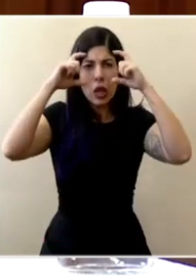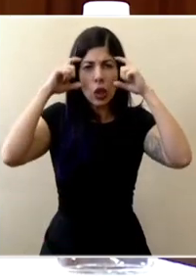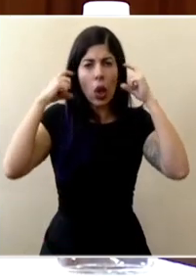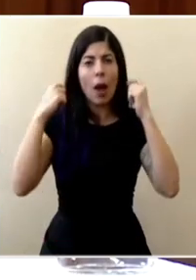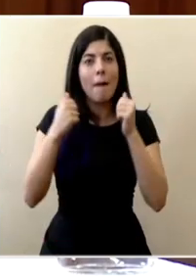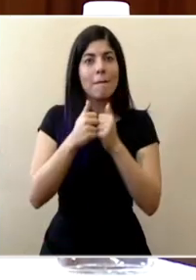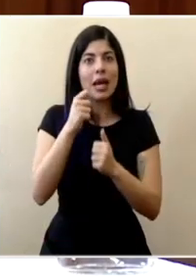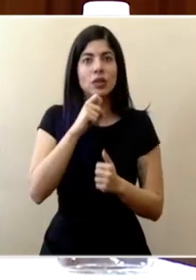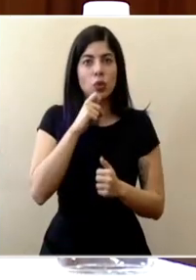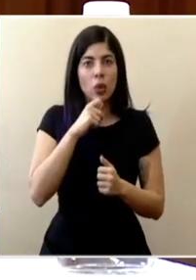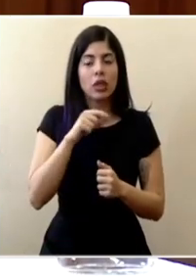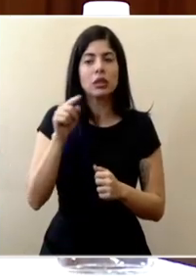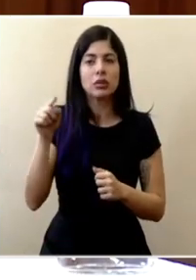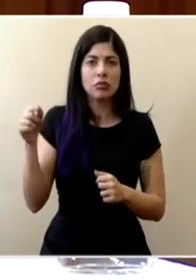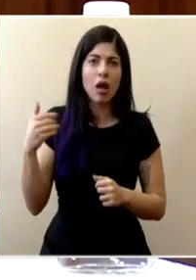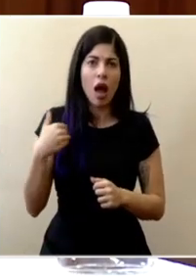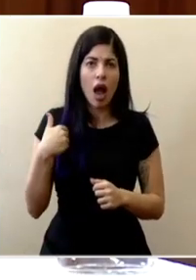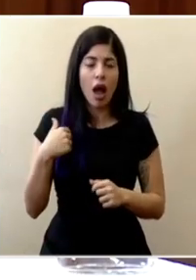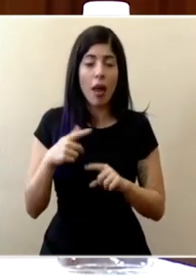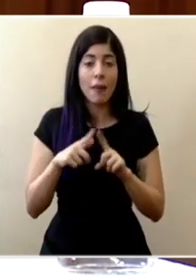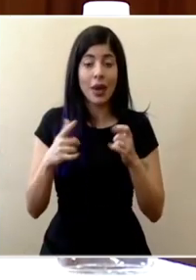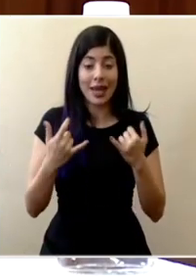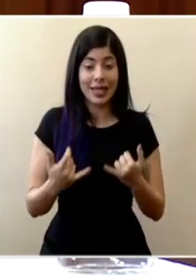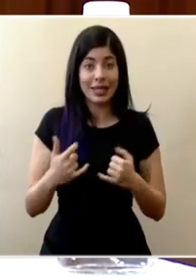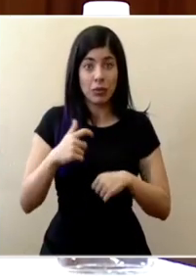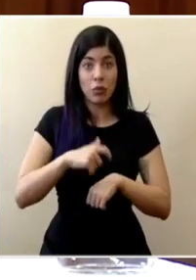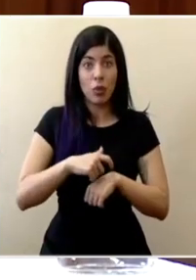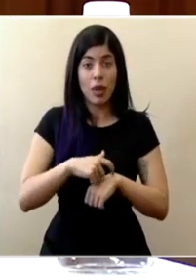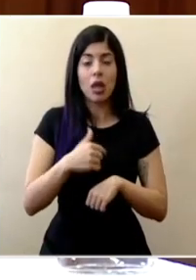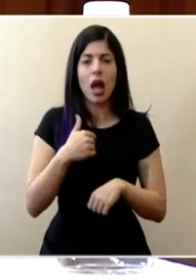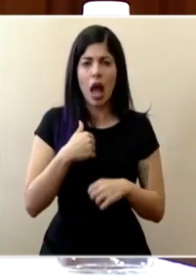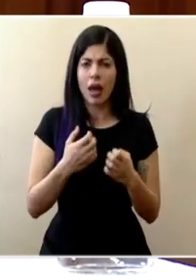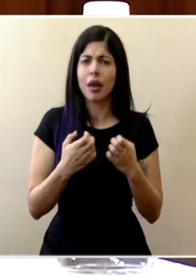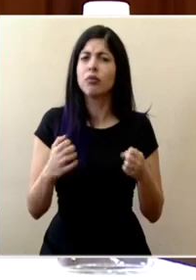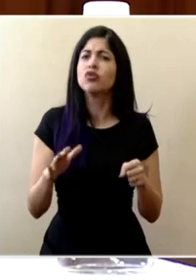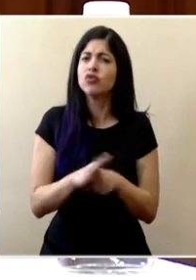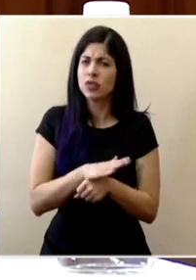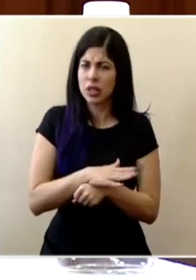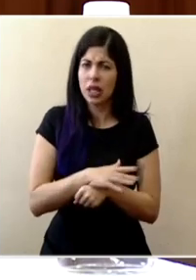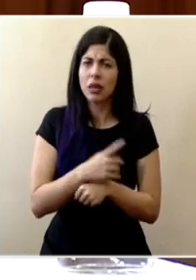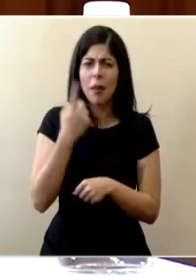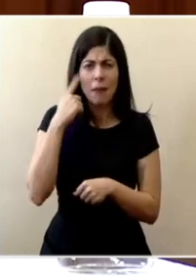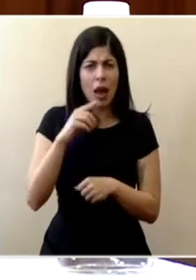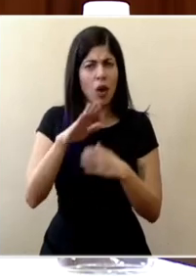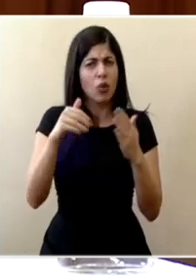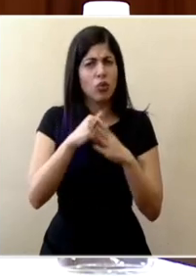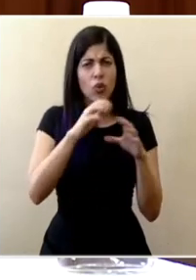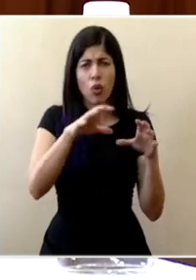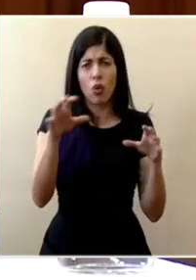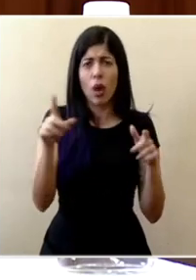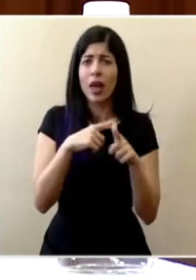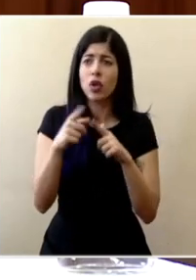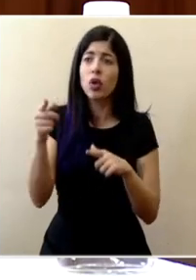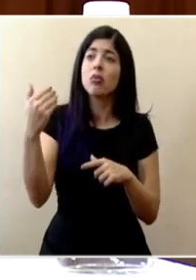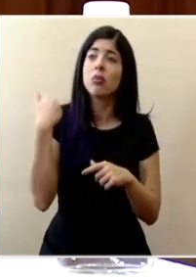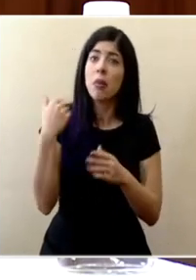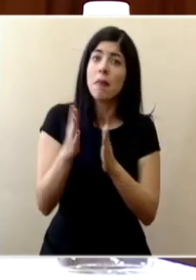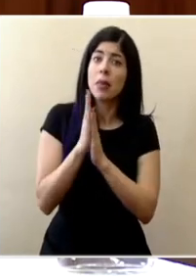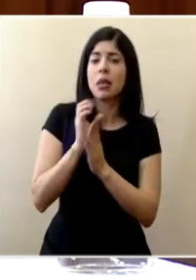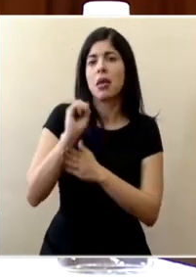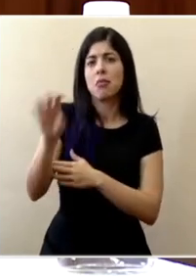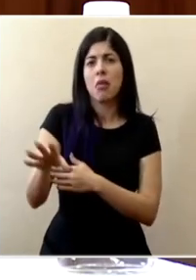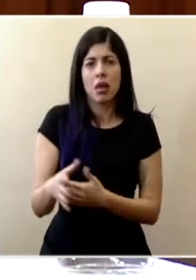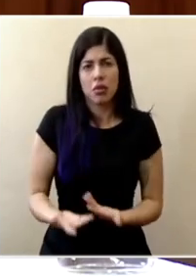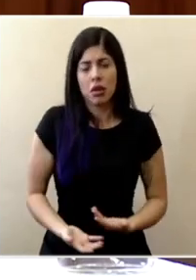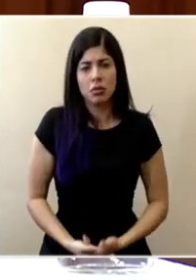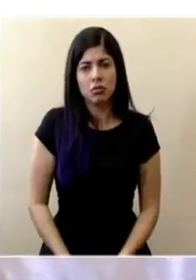es lo que más nos ha costado pero en este momento tenemos equipo suficiente para las unidades es que hagan el pedido y se les despachen